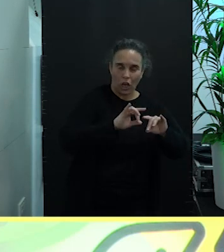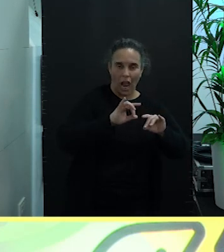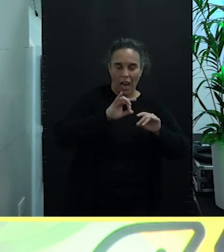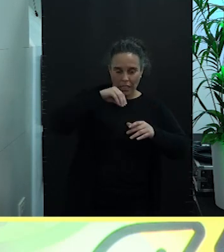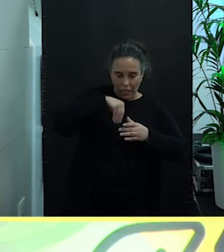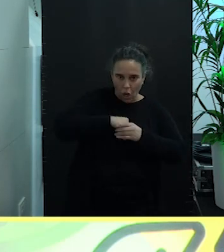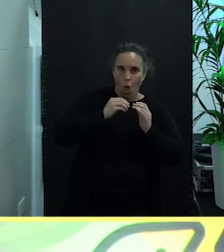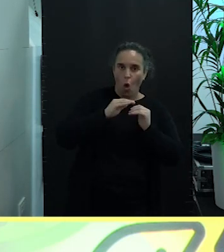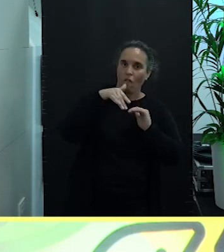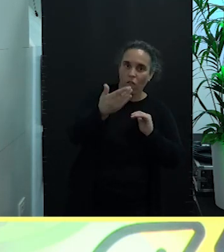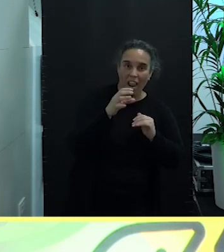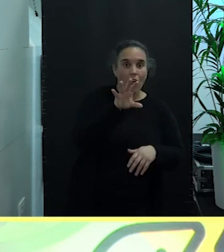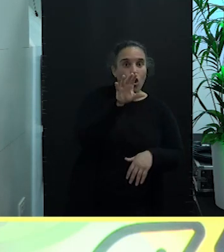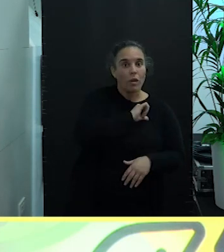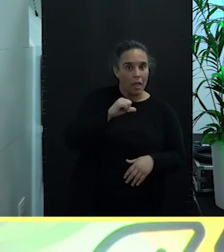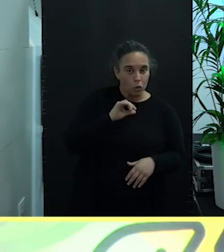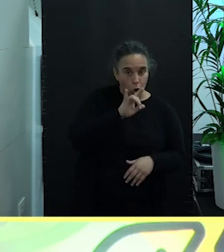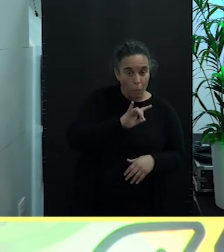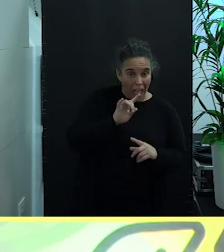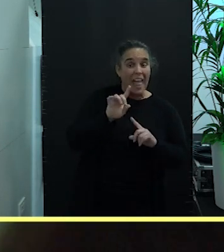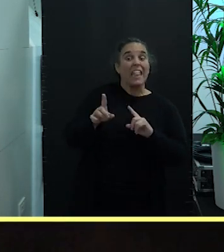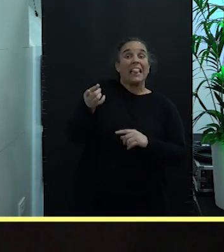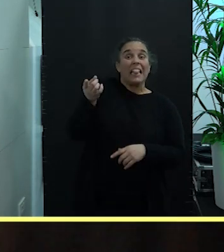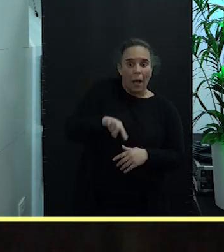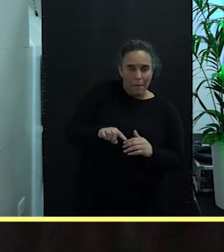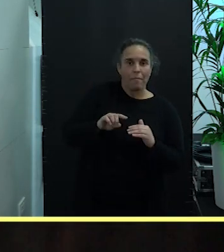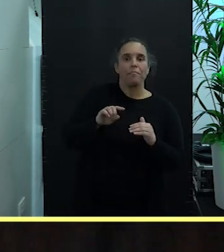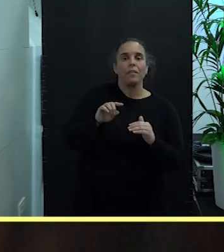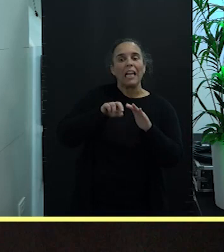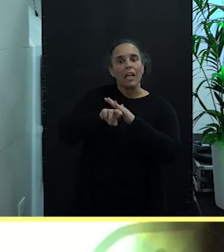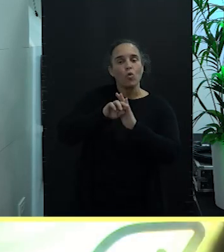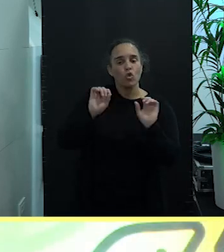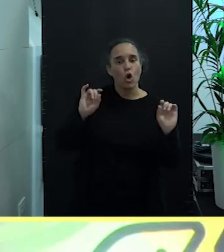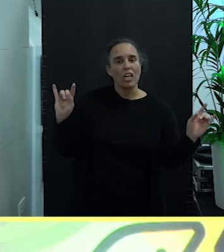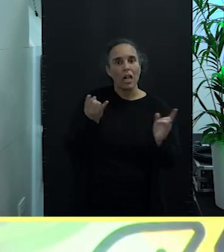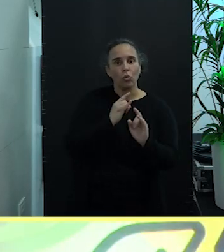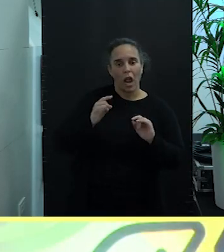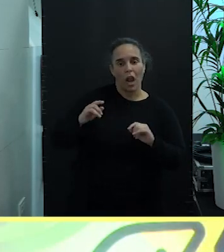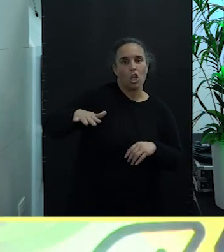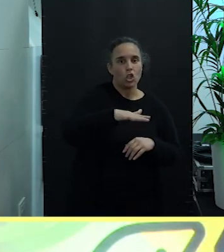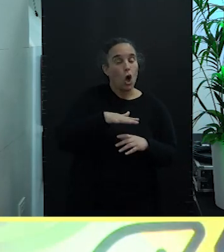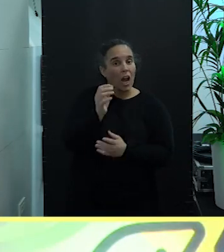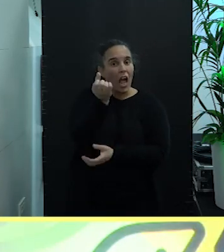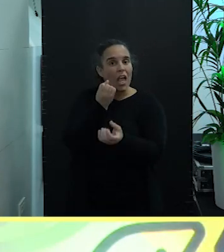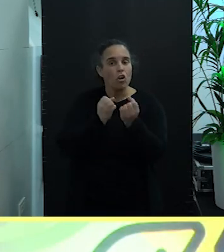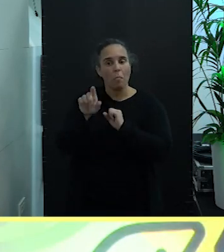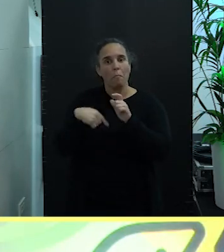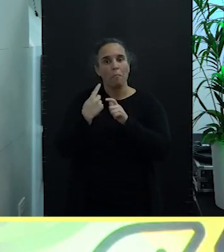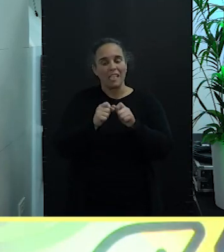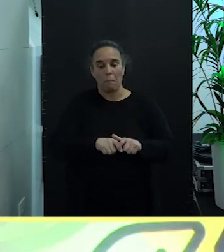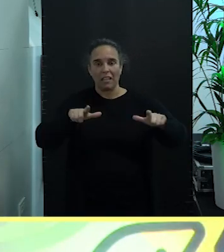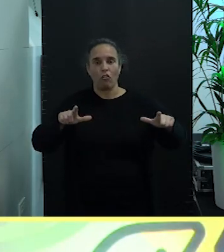del territorio de la comunidad autónoma, sino que abarca los recursos naturales de la zona económica y la plataforma